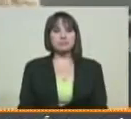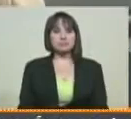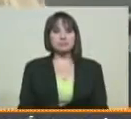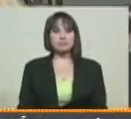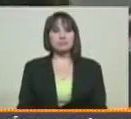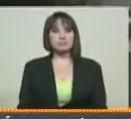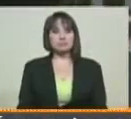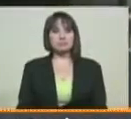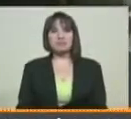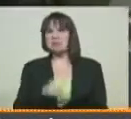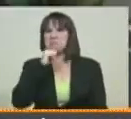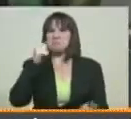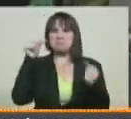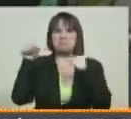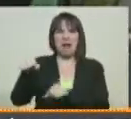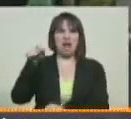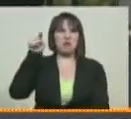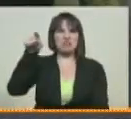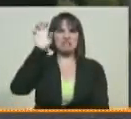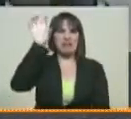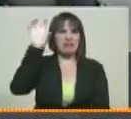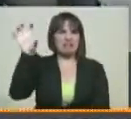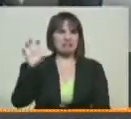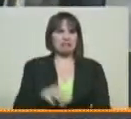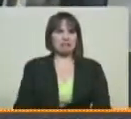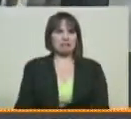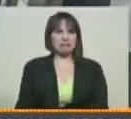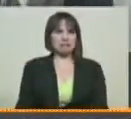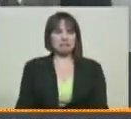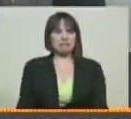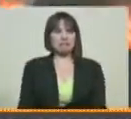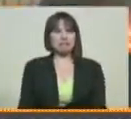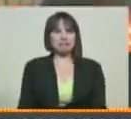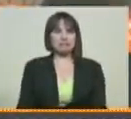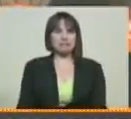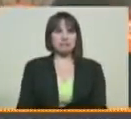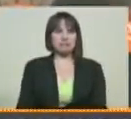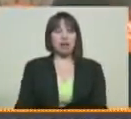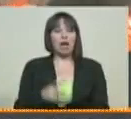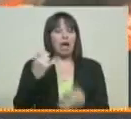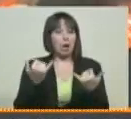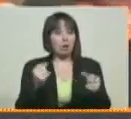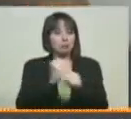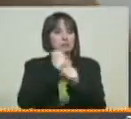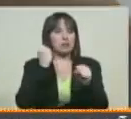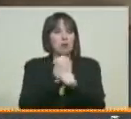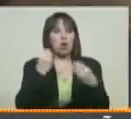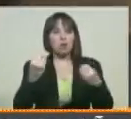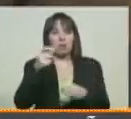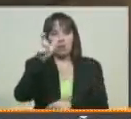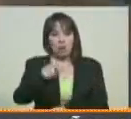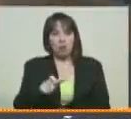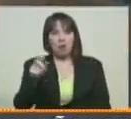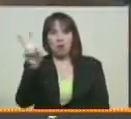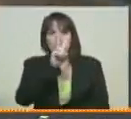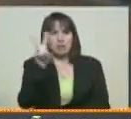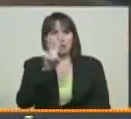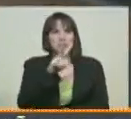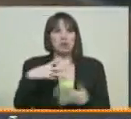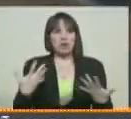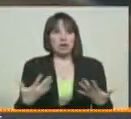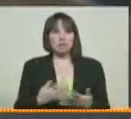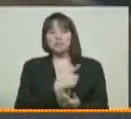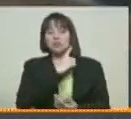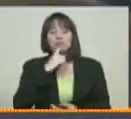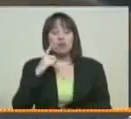Son malos esa gente, son malos. El paso siguiente será el trabajo de captación del movimiento Somos en Venezuela. En nombre